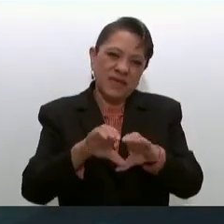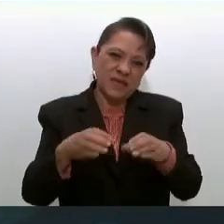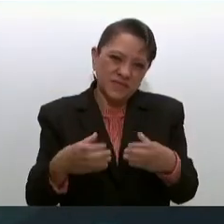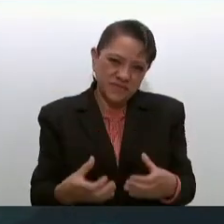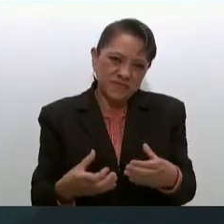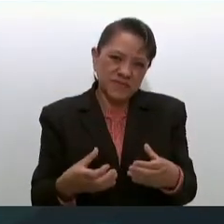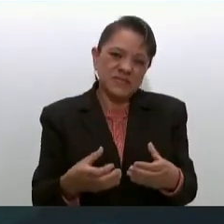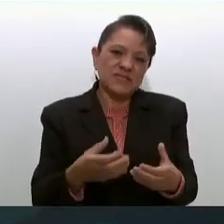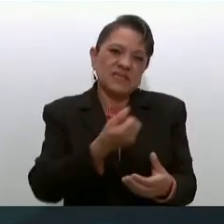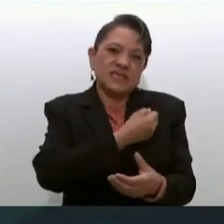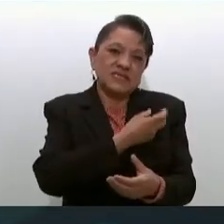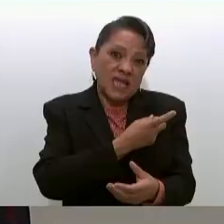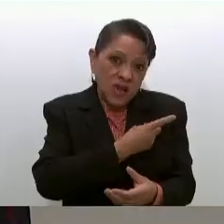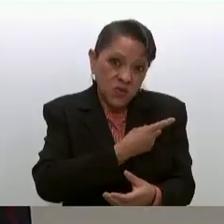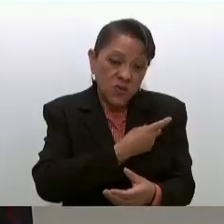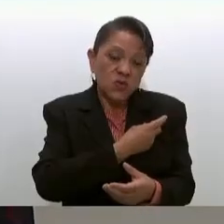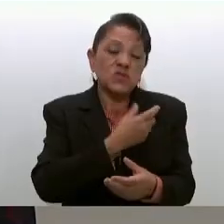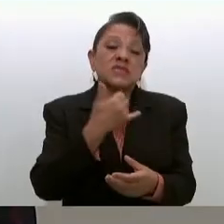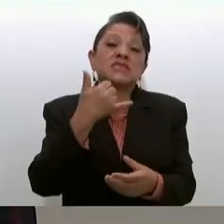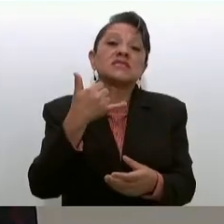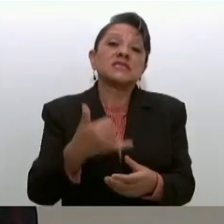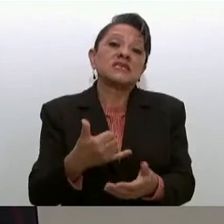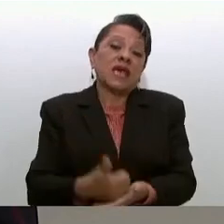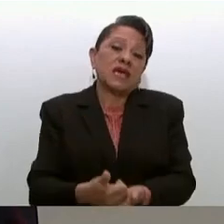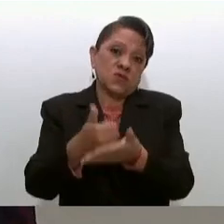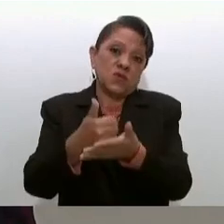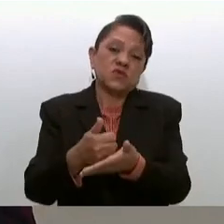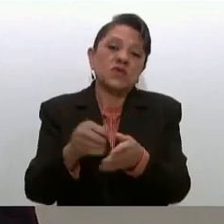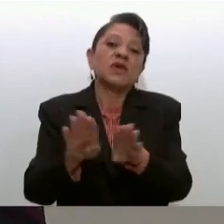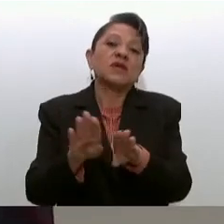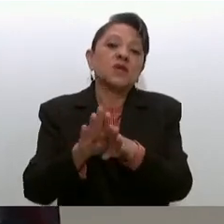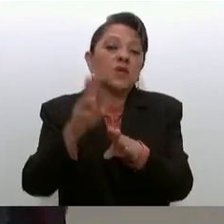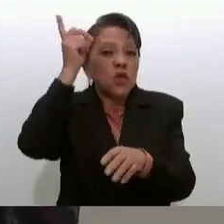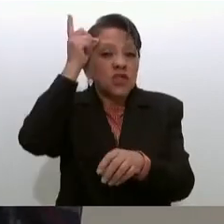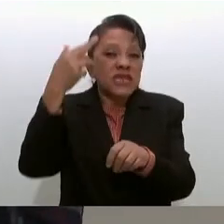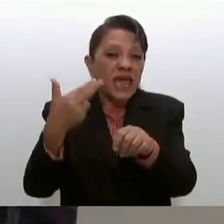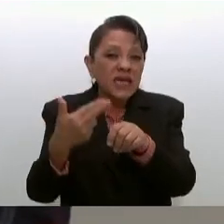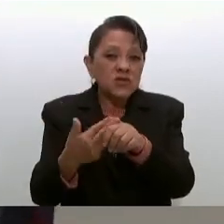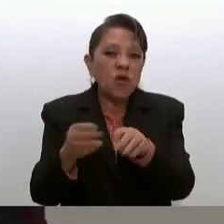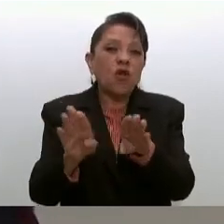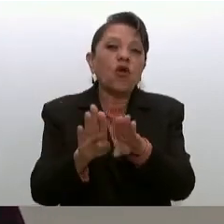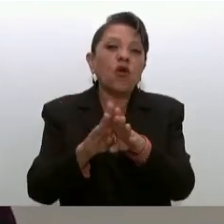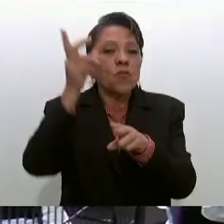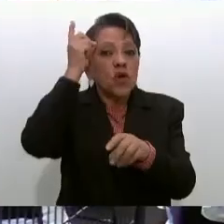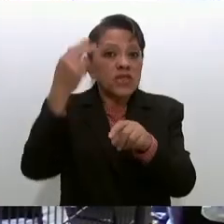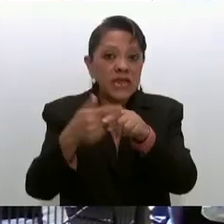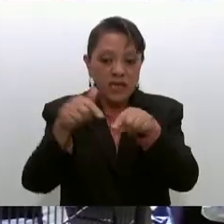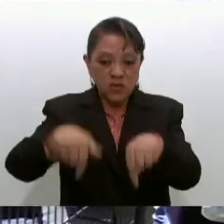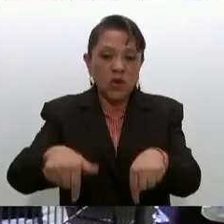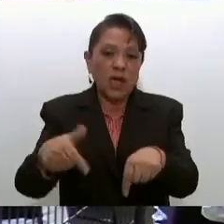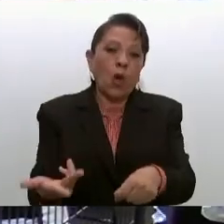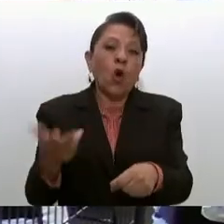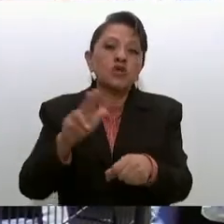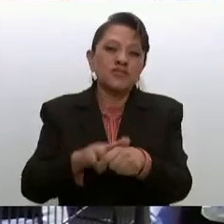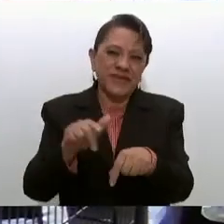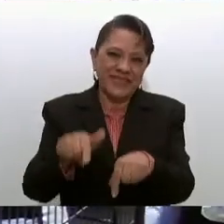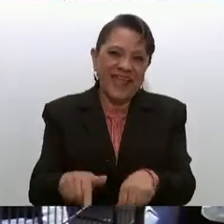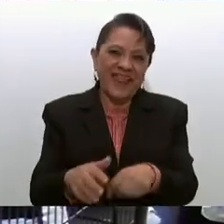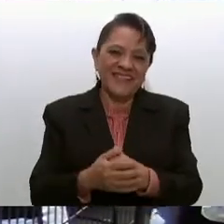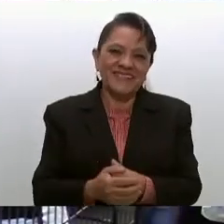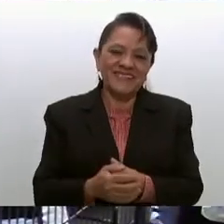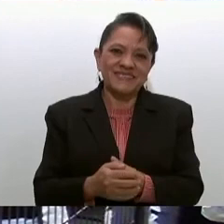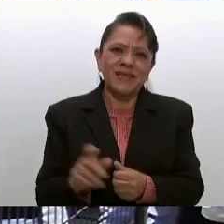directivos como es el caso del director de este hospital que